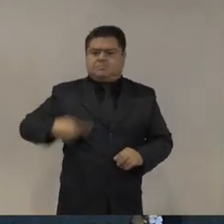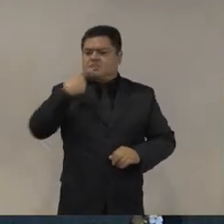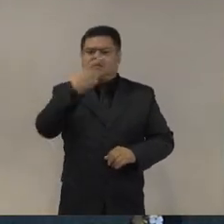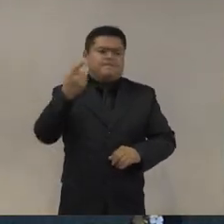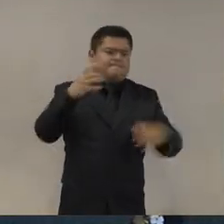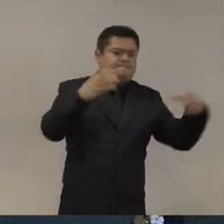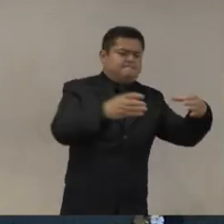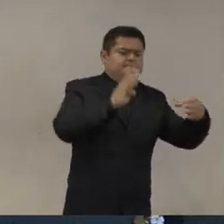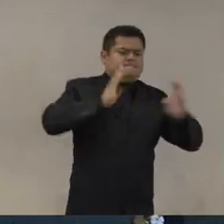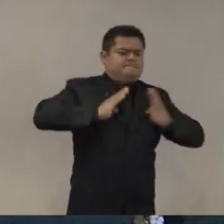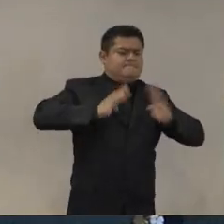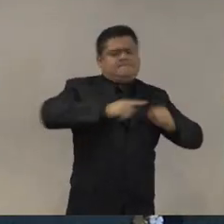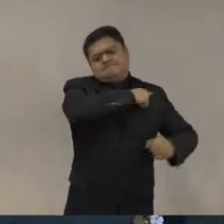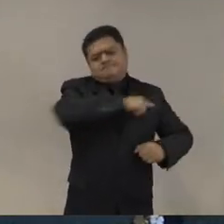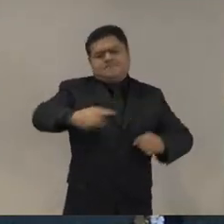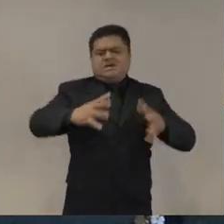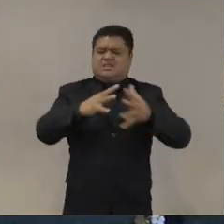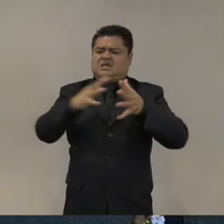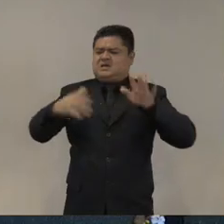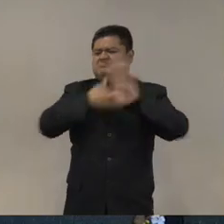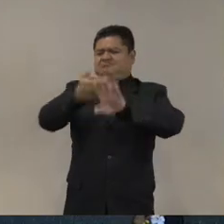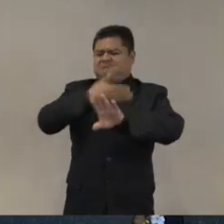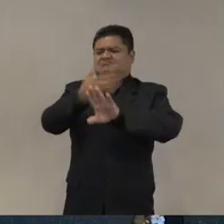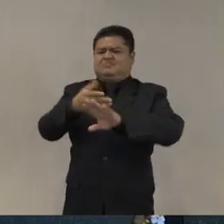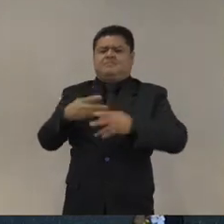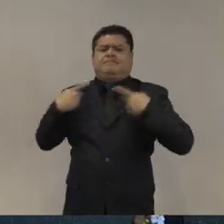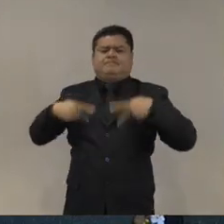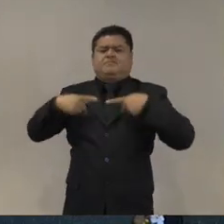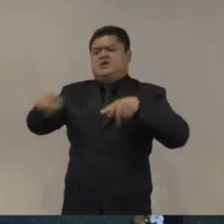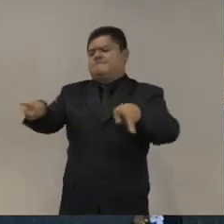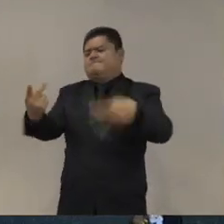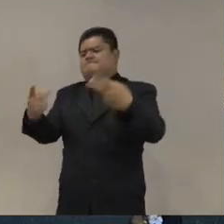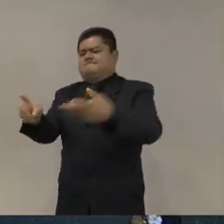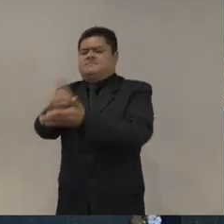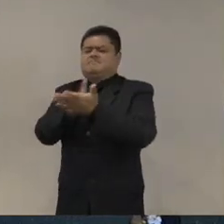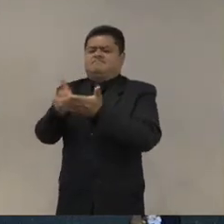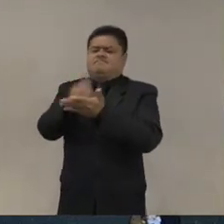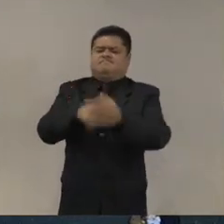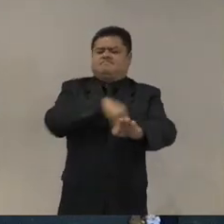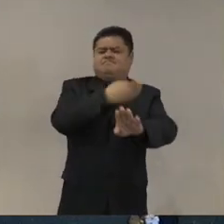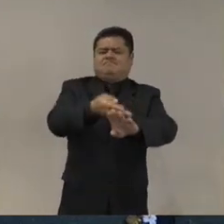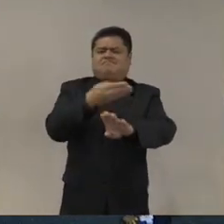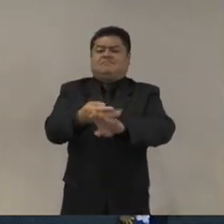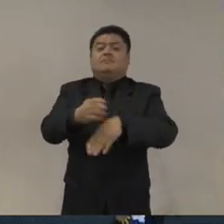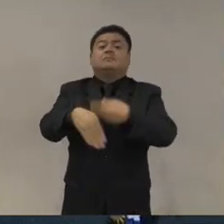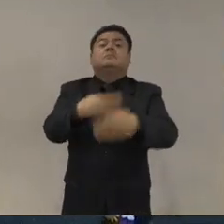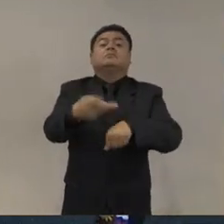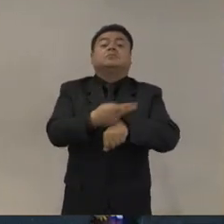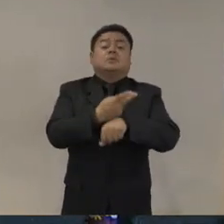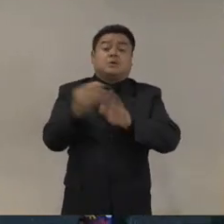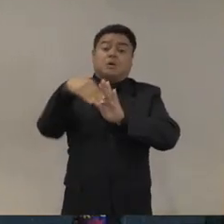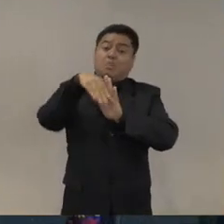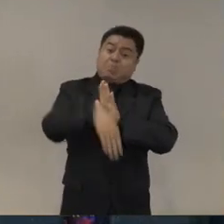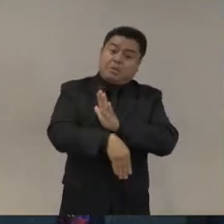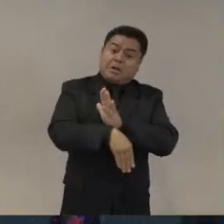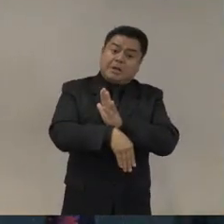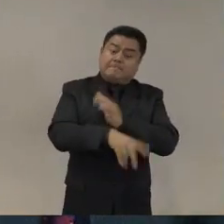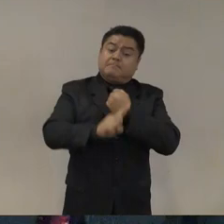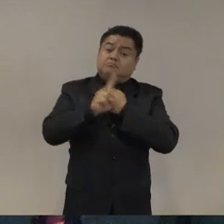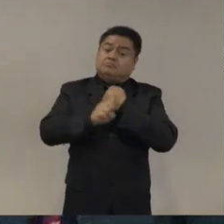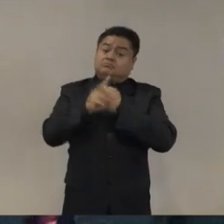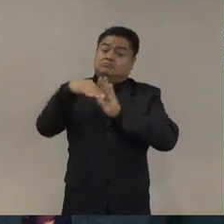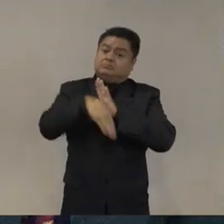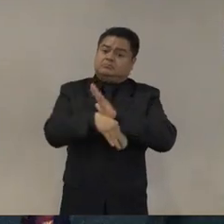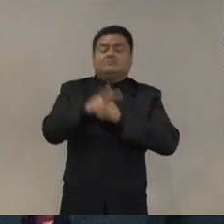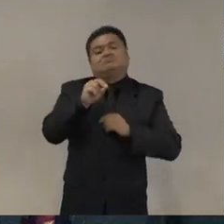Tampoco disminuyó en el consumo de drogas, sino que aumentó. Reconversión de delitos cometidos por bandas delincuenciales,